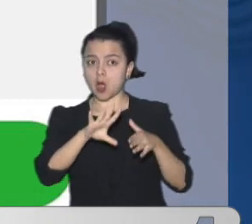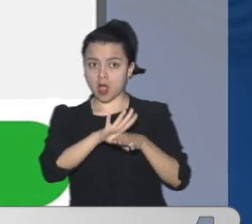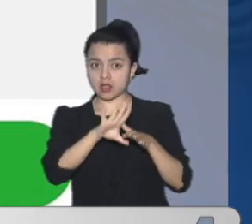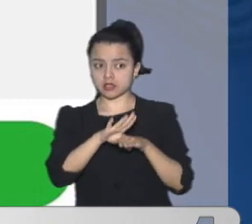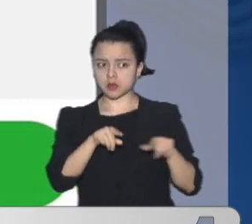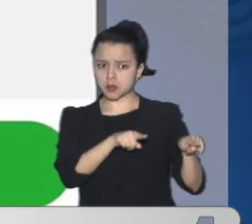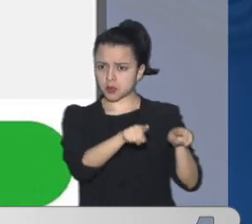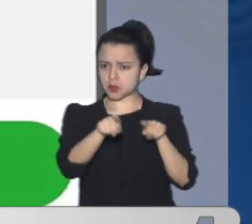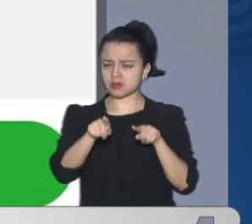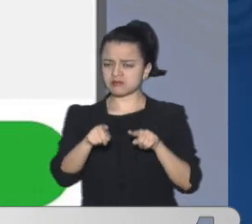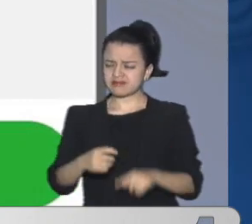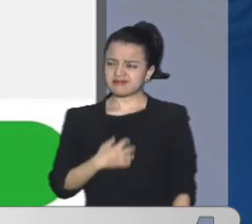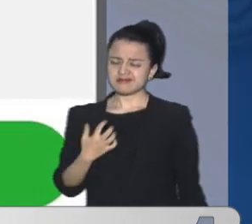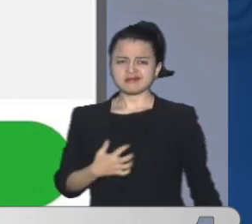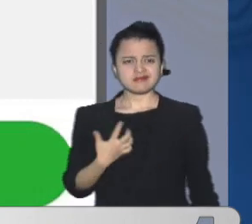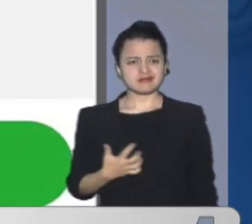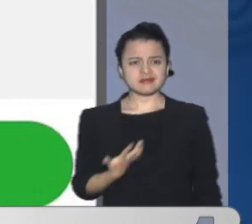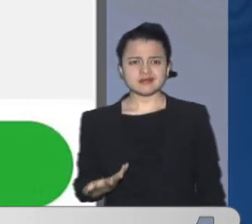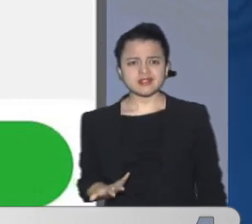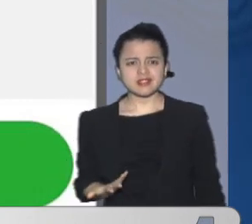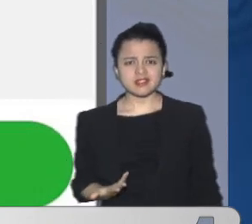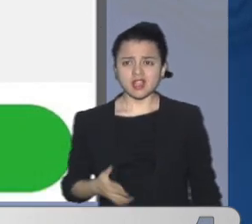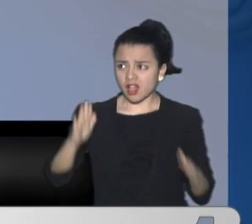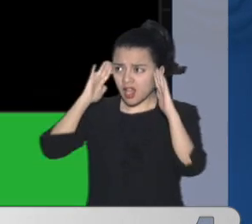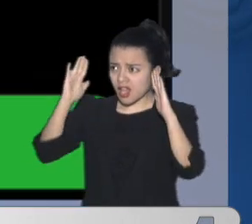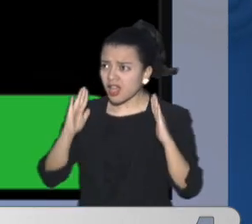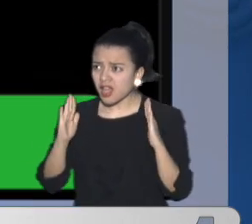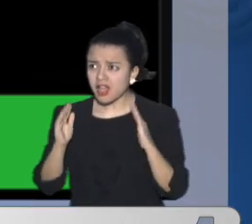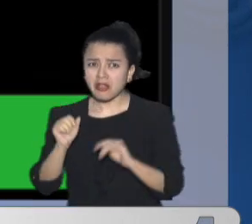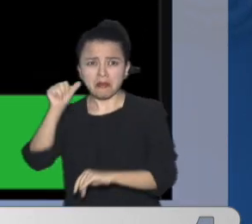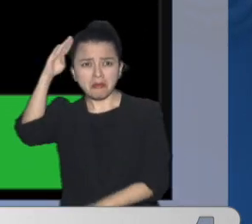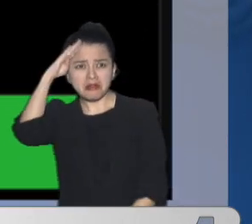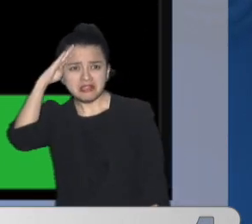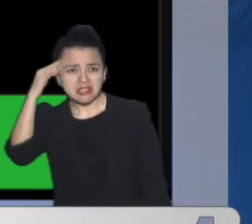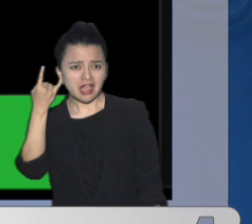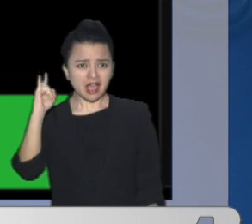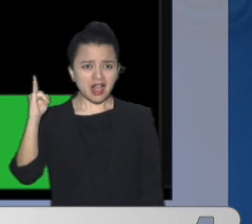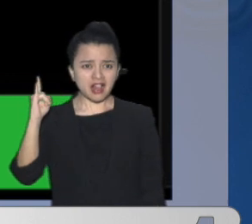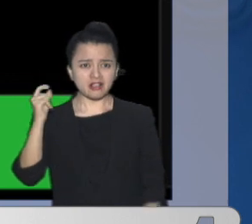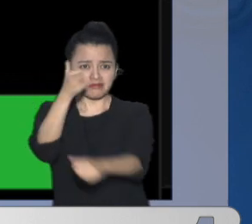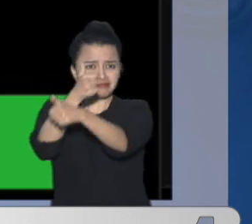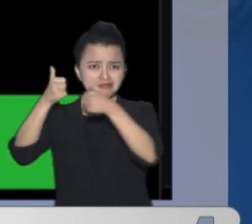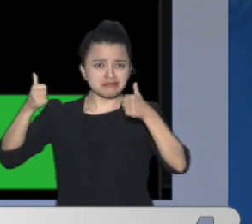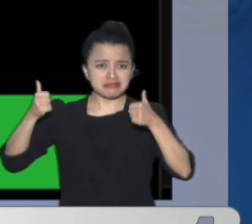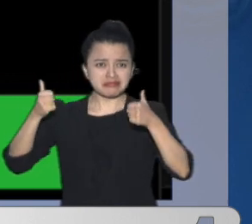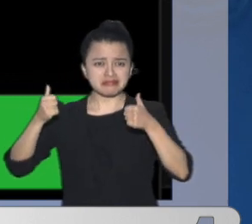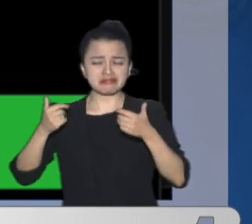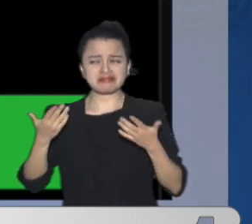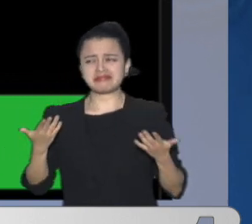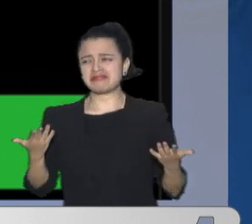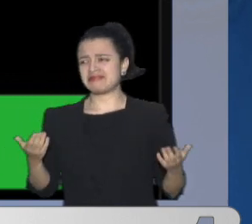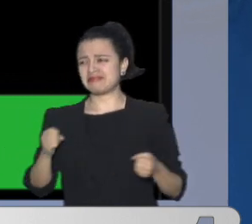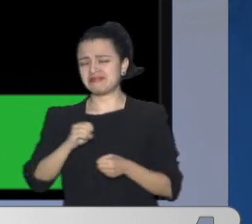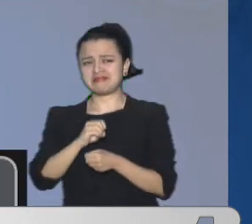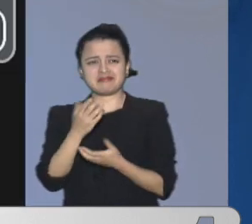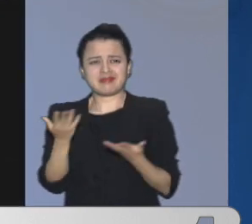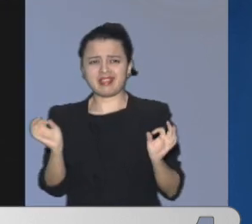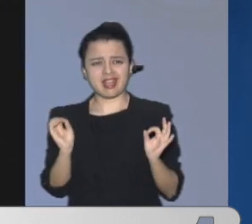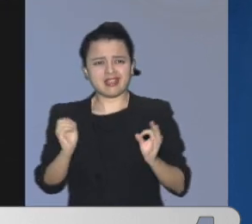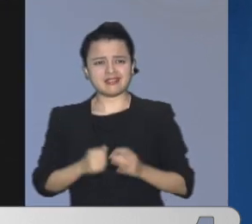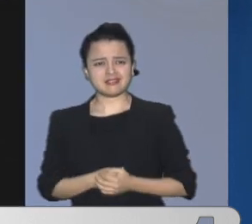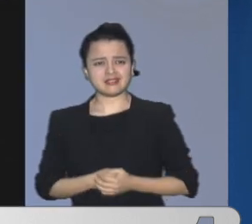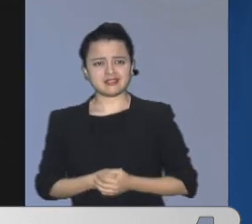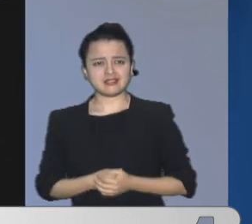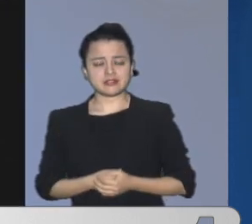denuncia Se quejan De que no han sido Atendidos Ni por la policía Ni por las autoridades Municipales También